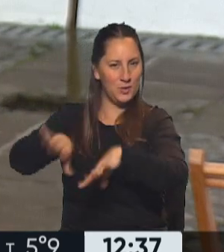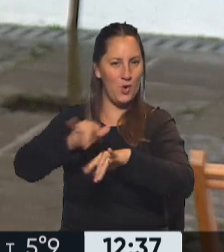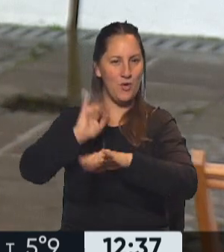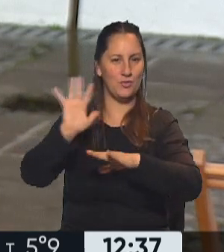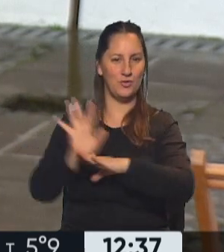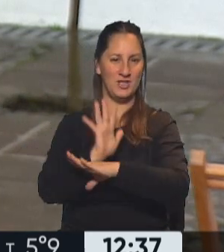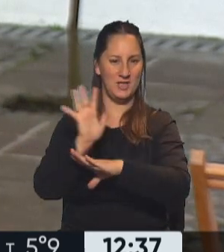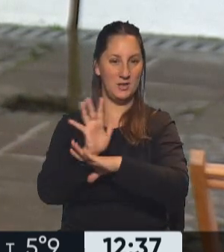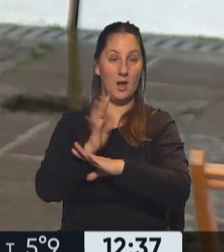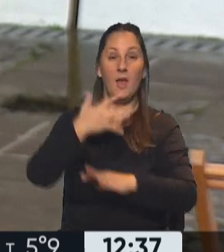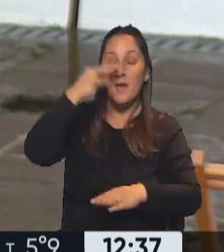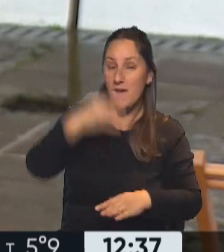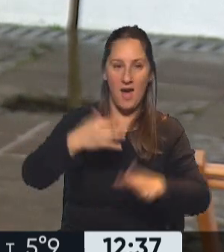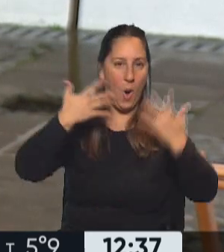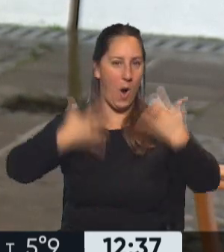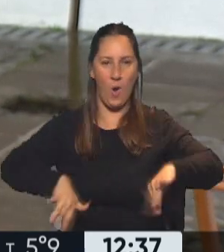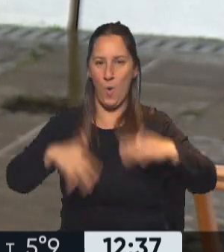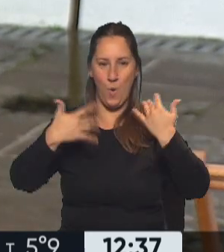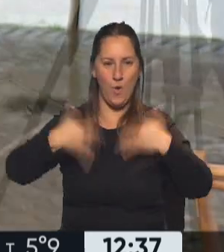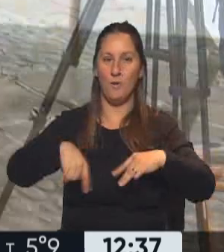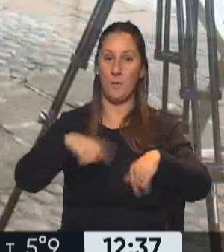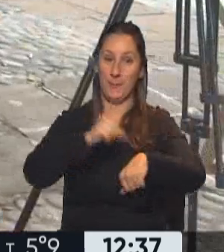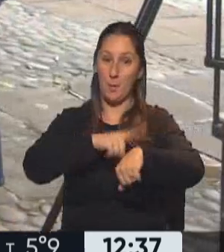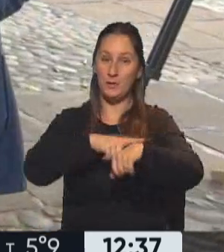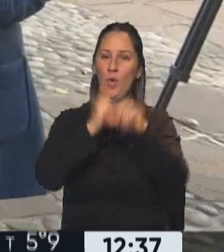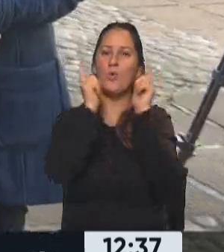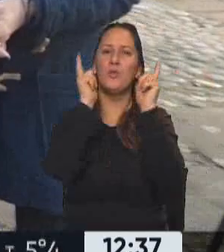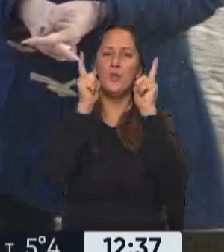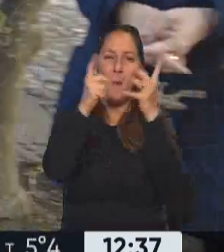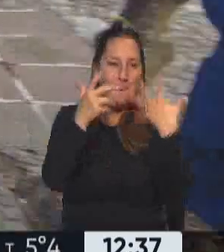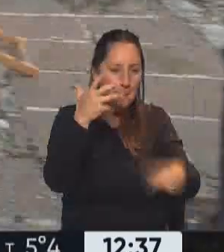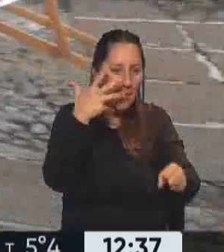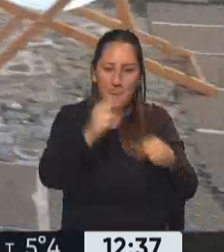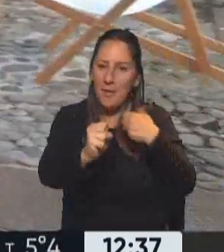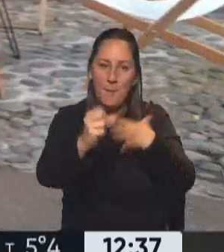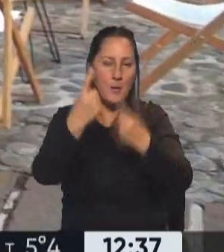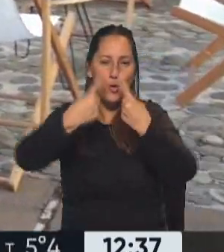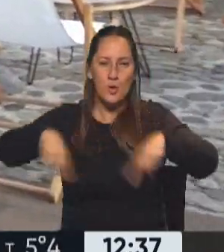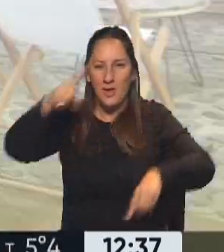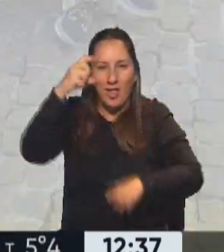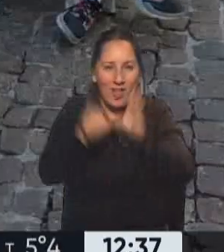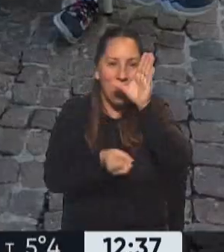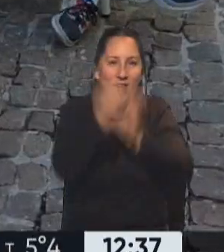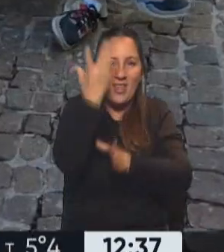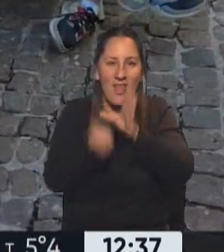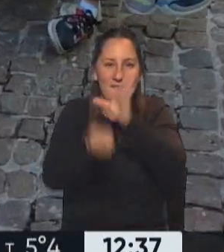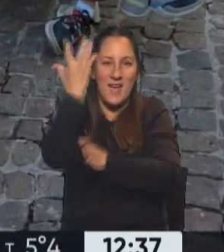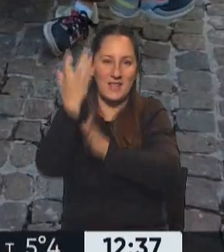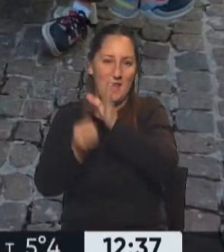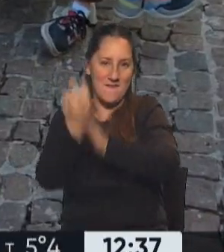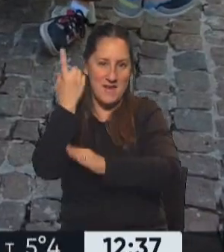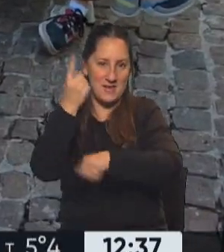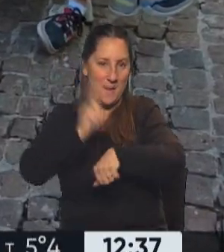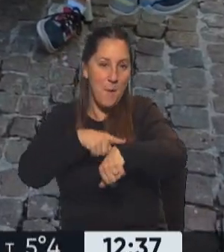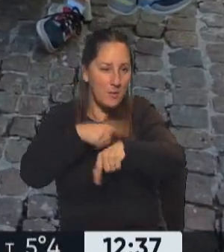viajazo, en todo sentido estamos disfrutando mucho de cada descubrimiento, inventando a la vez que vamos